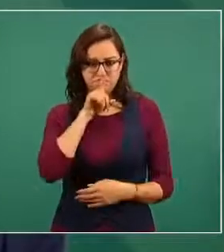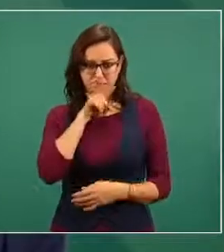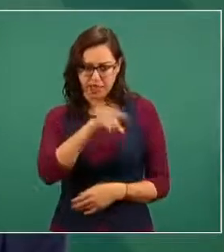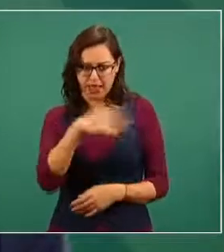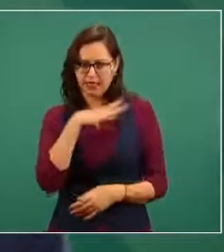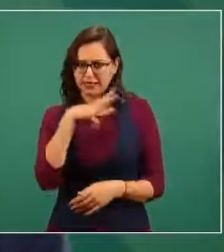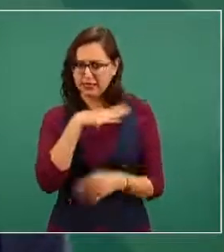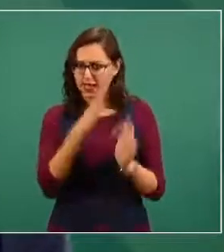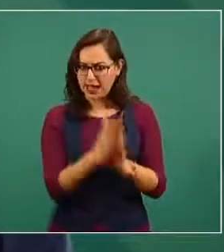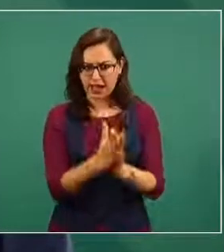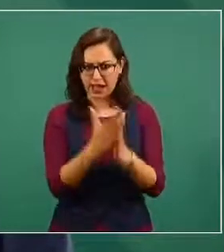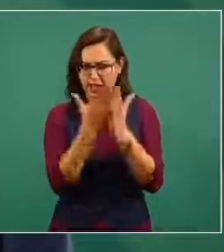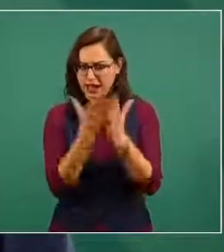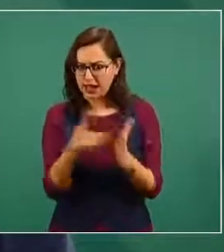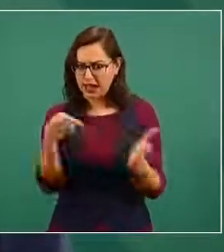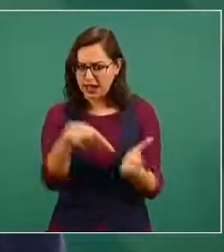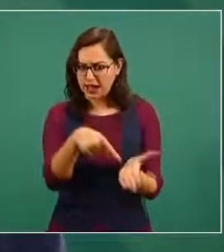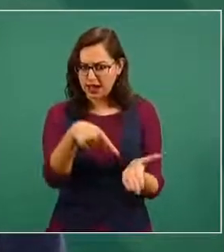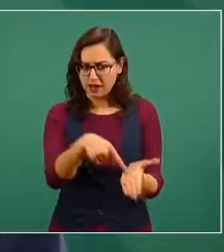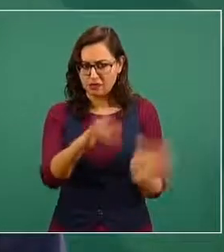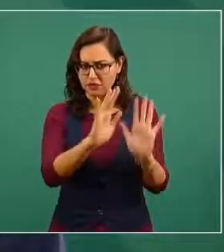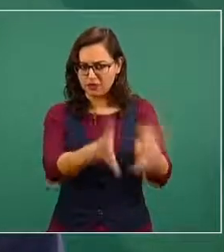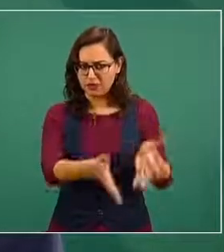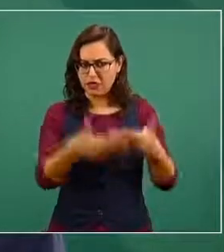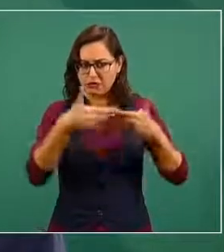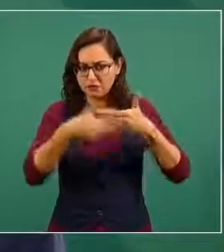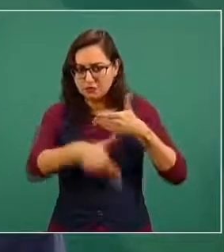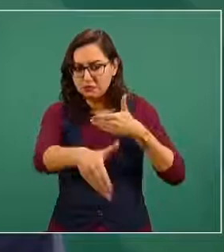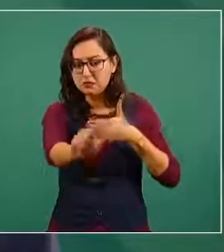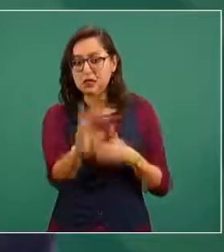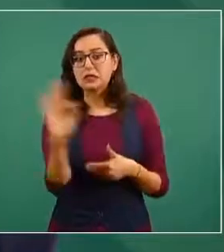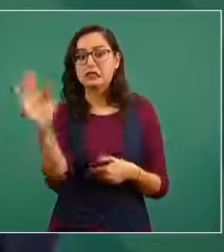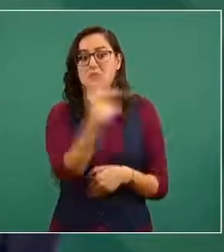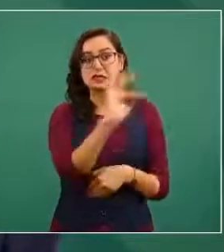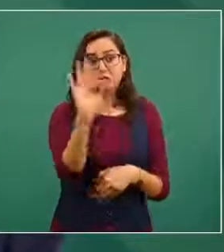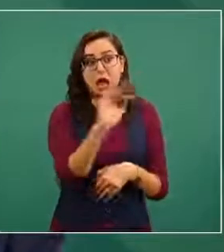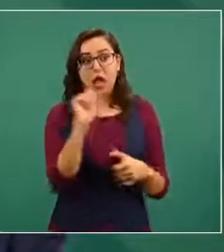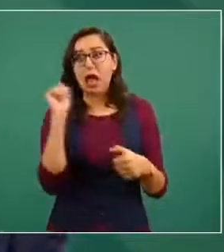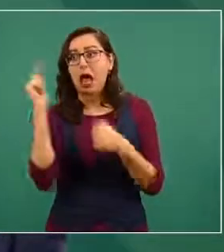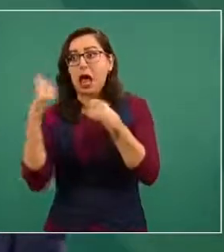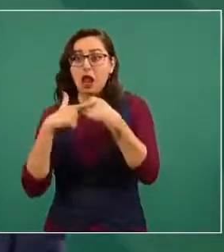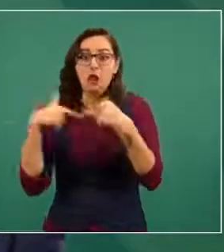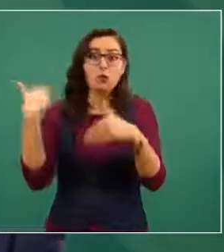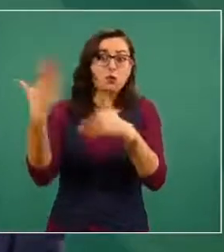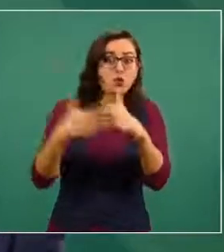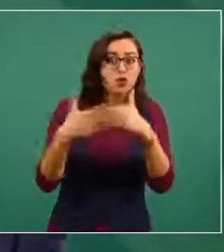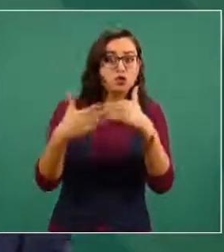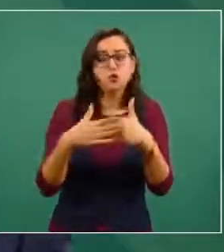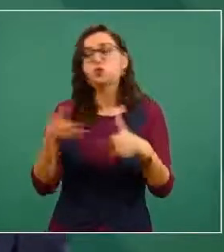para que si existen elementos y pruebas se castigue